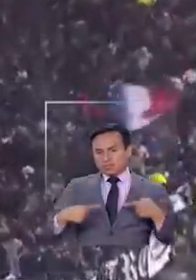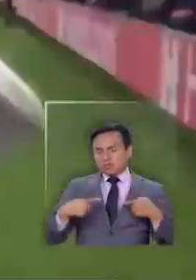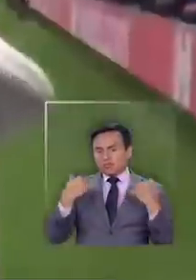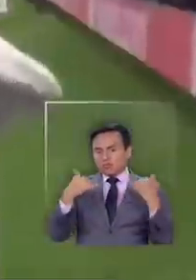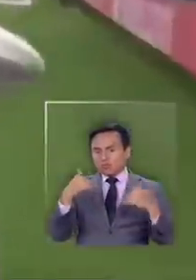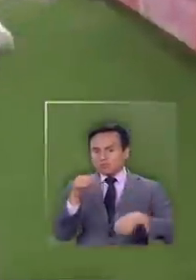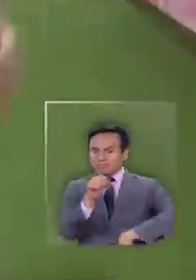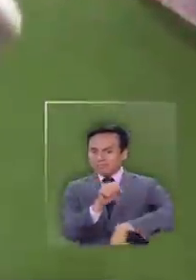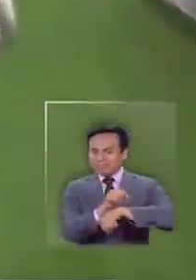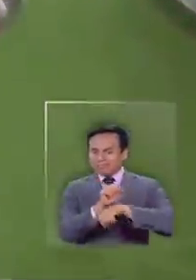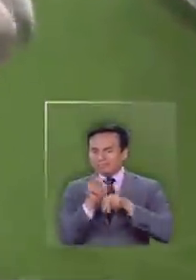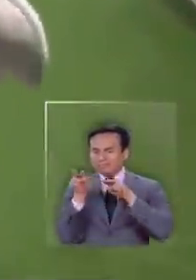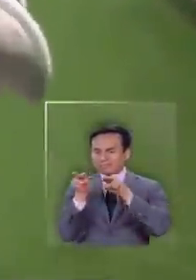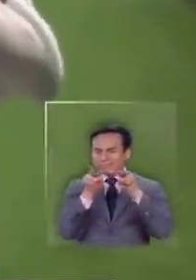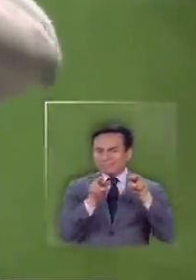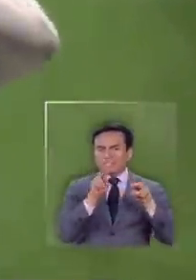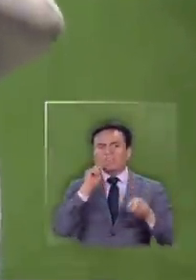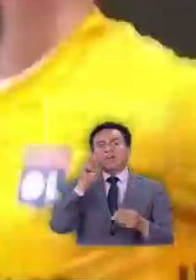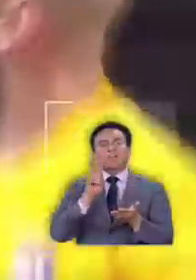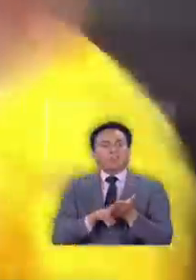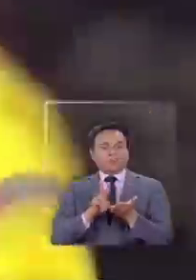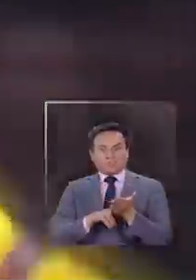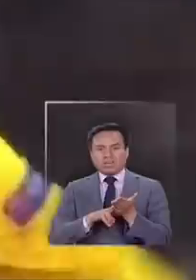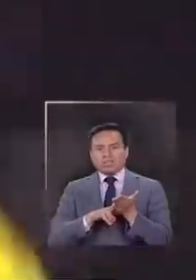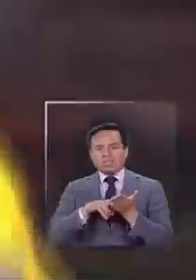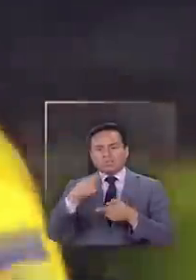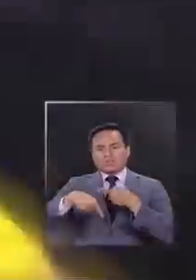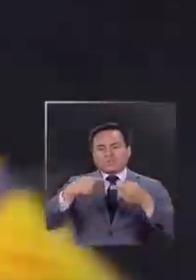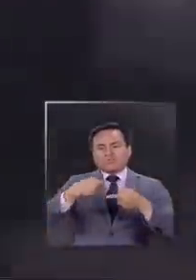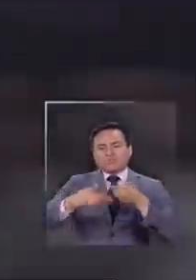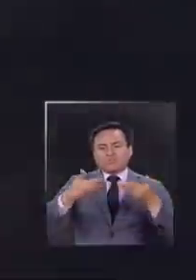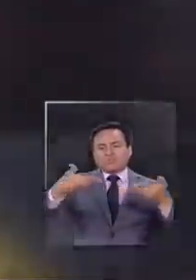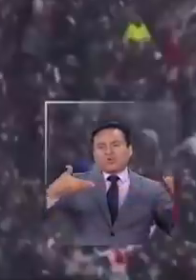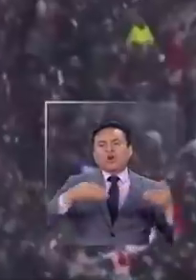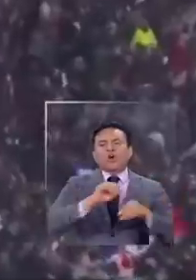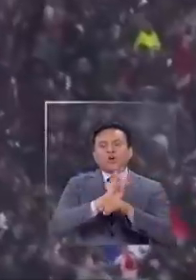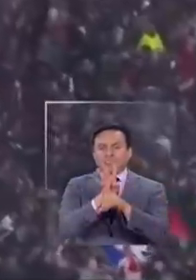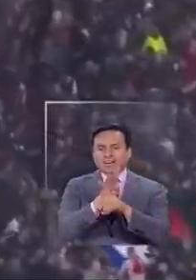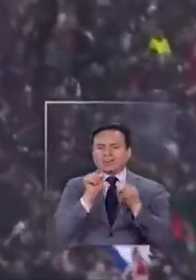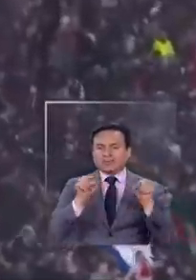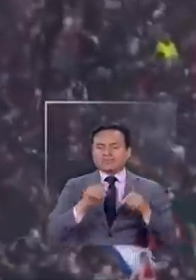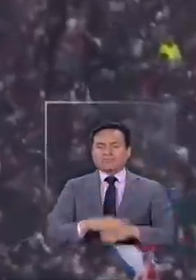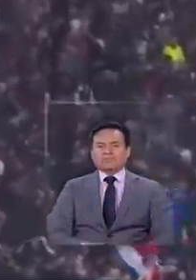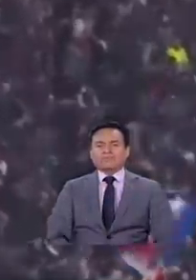que según expertos se convirtieron en verdaderos vehículos de contagios